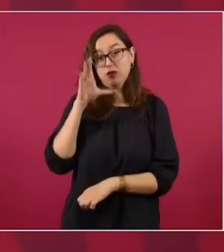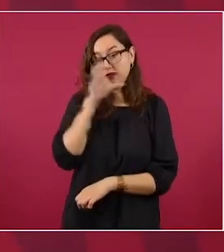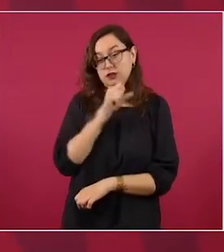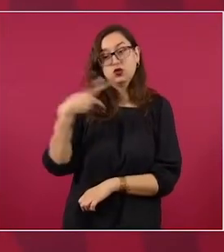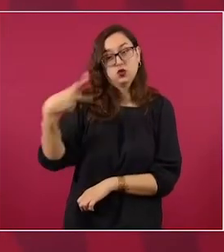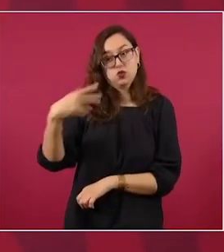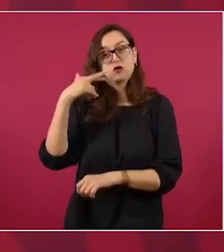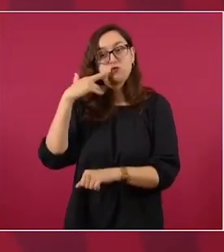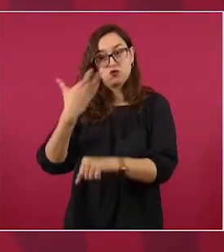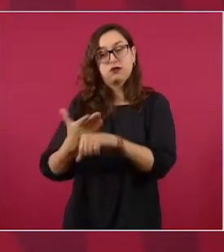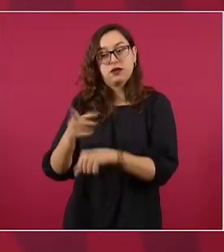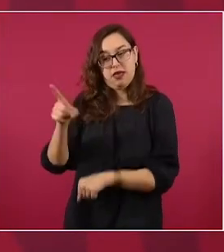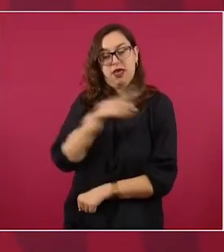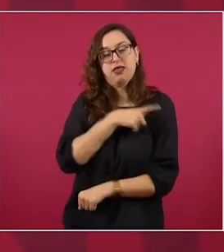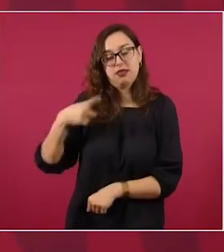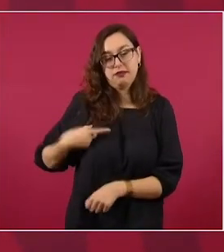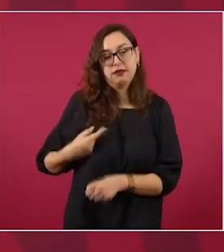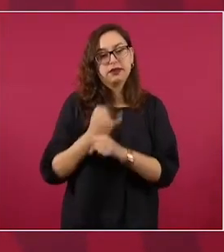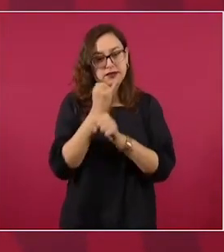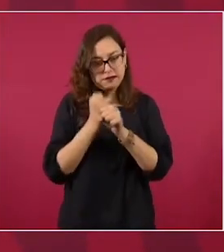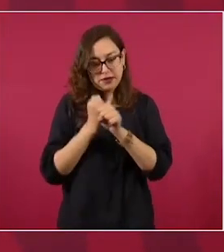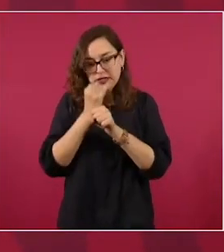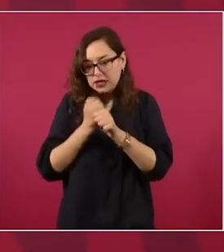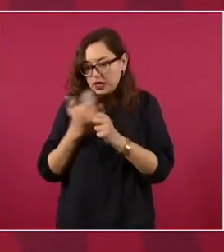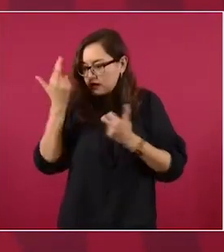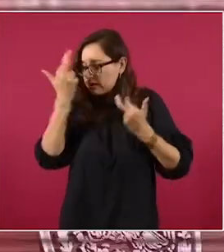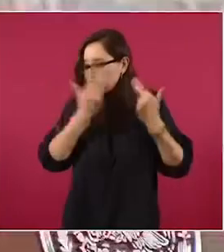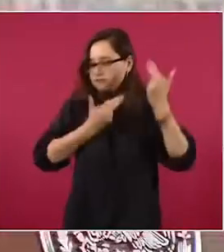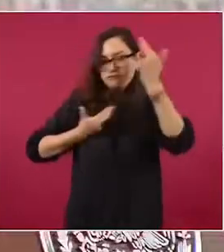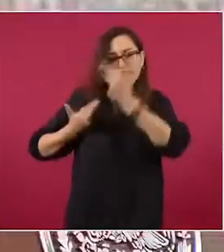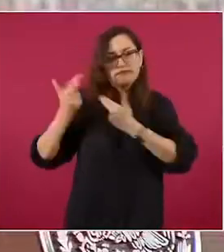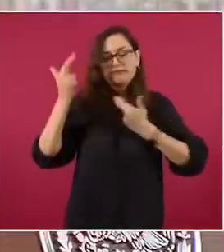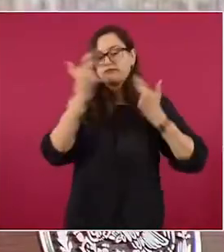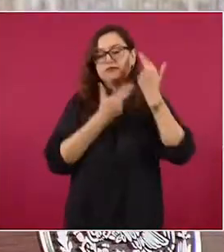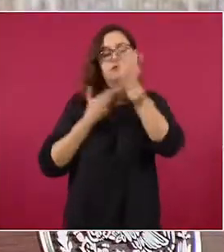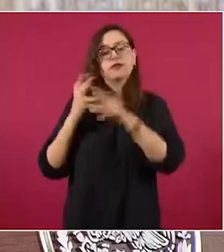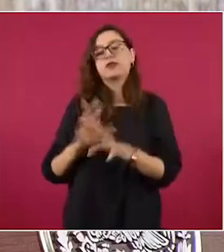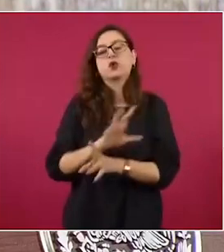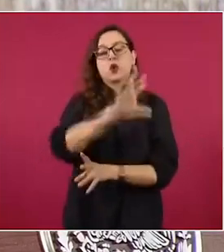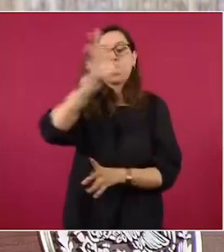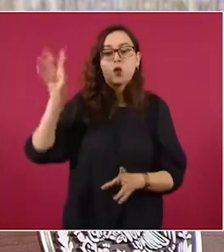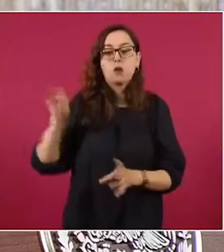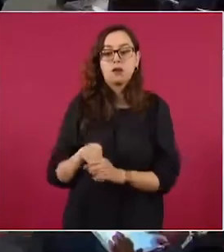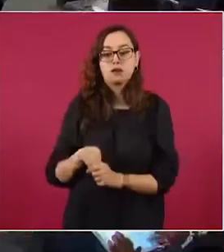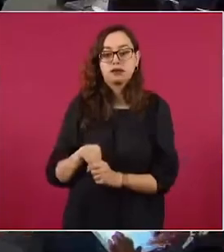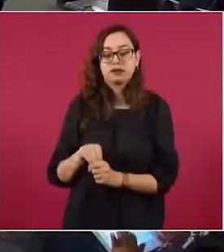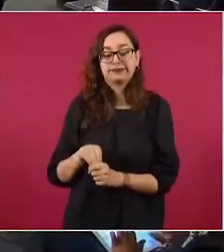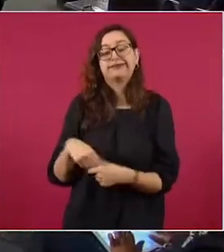haciendo, revisando todo, porque en las redes